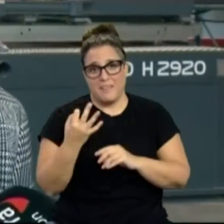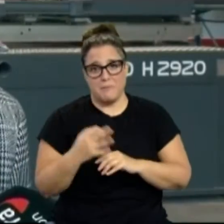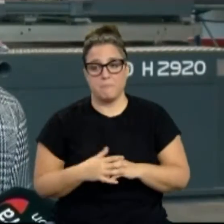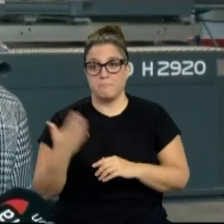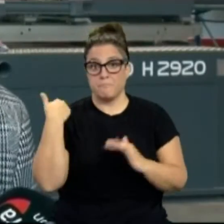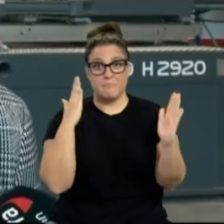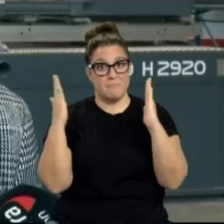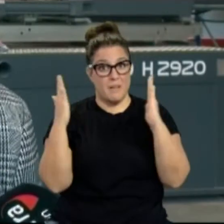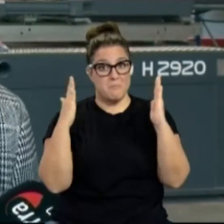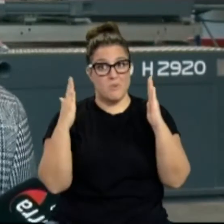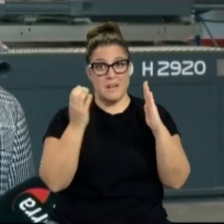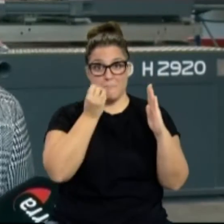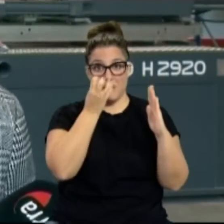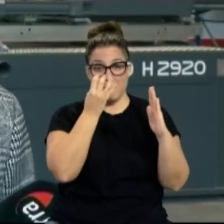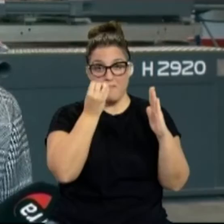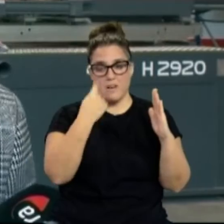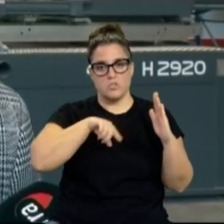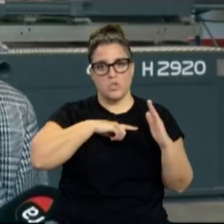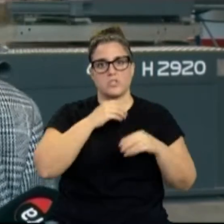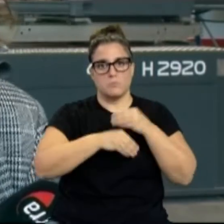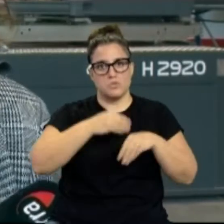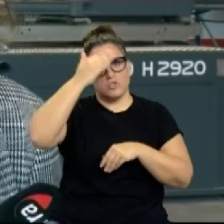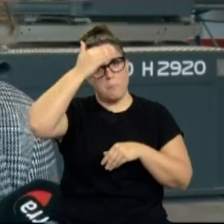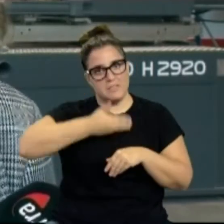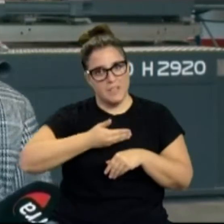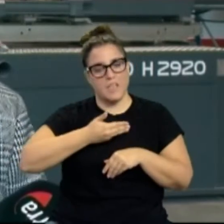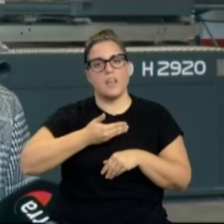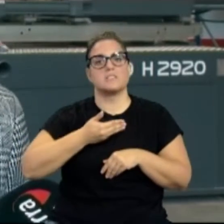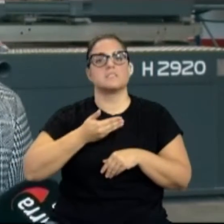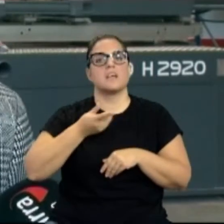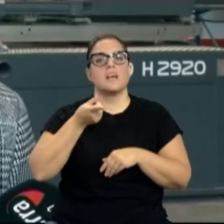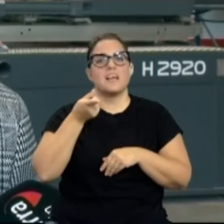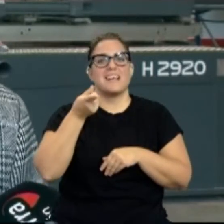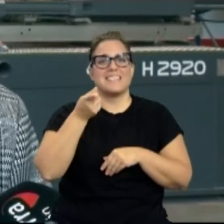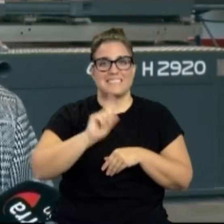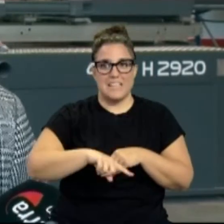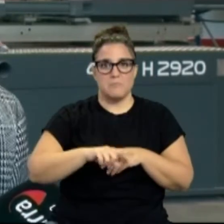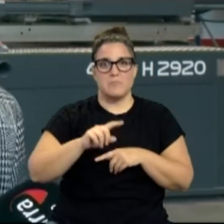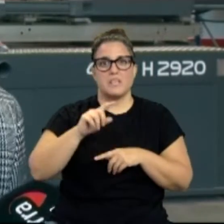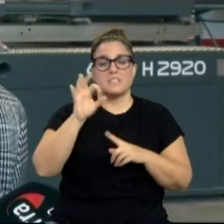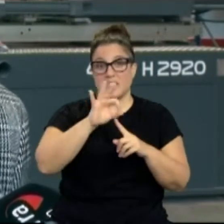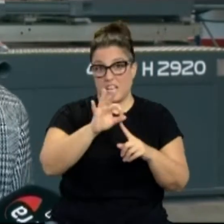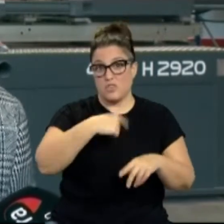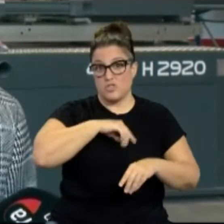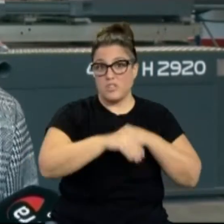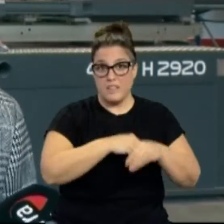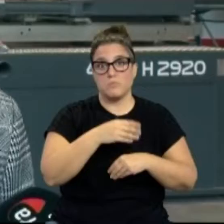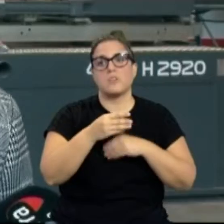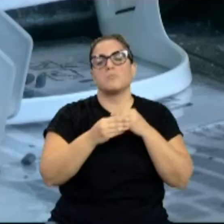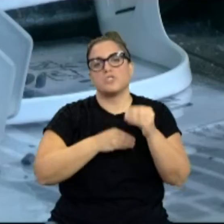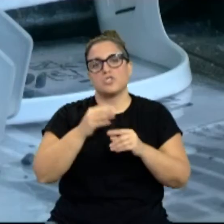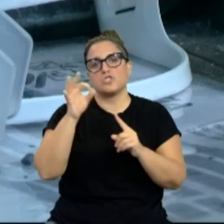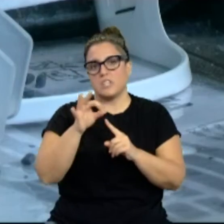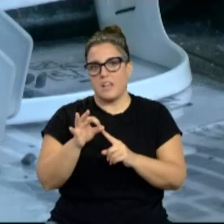desarrollado en la primavera pantallas protectoras, como también hacemos señalización, hemos desarrollado una gama entera de señalización.